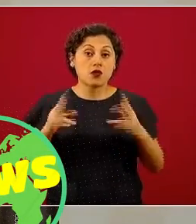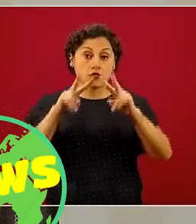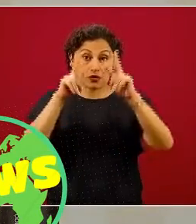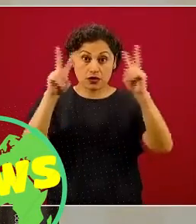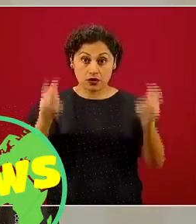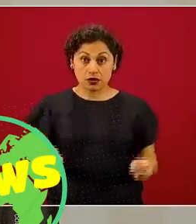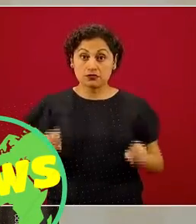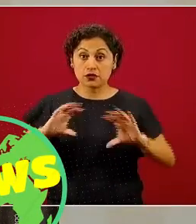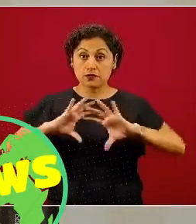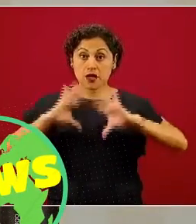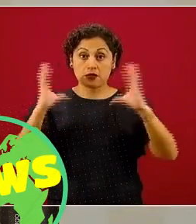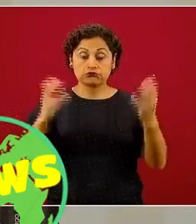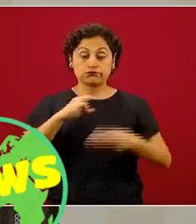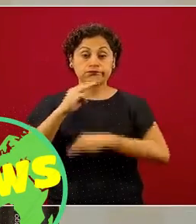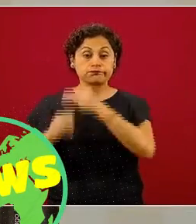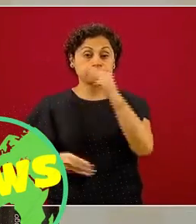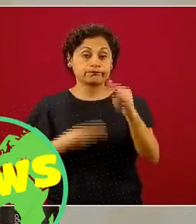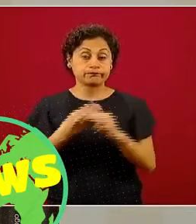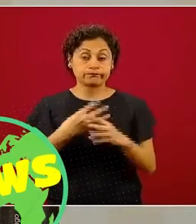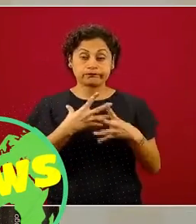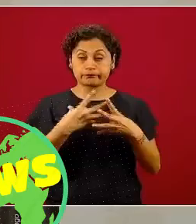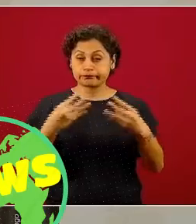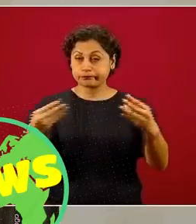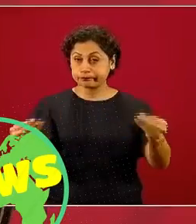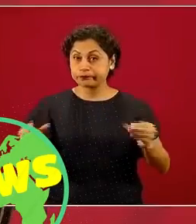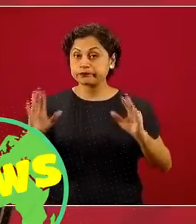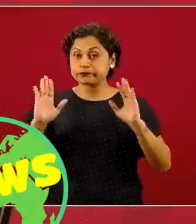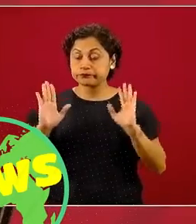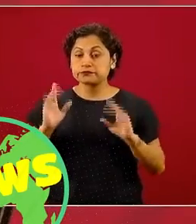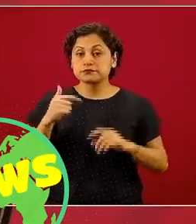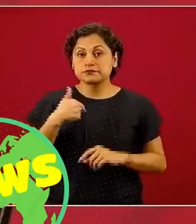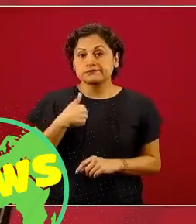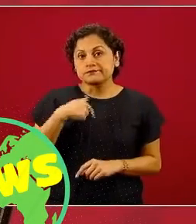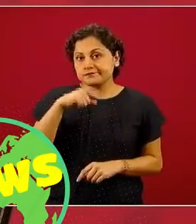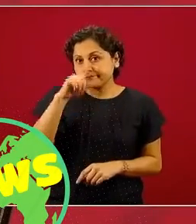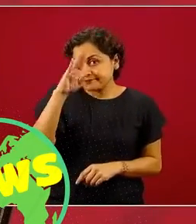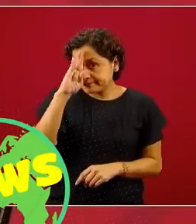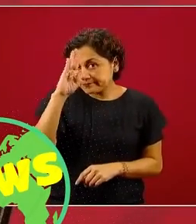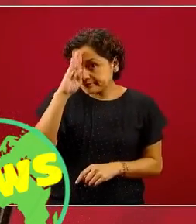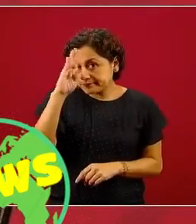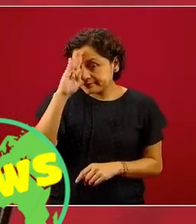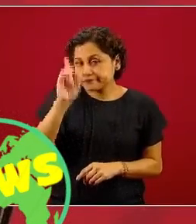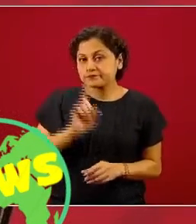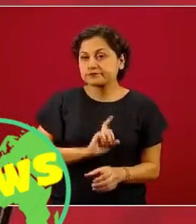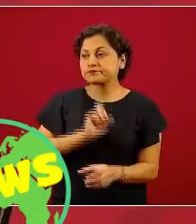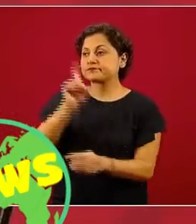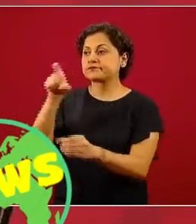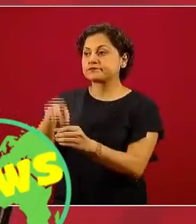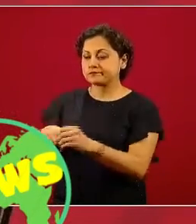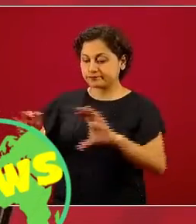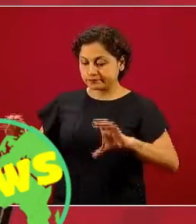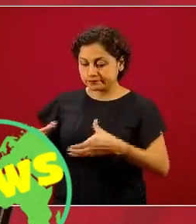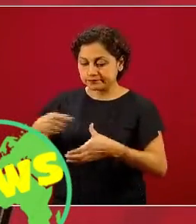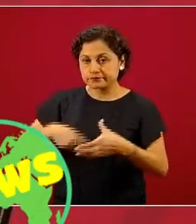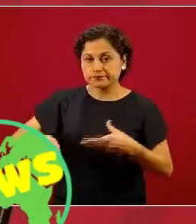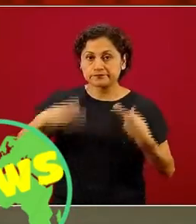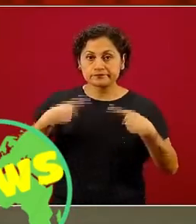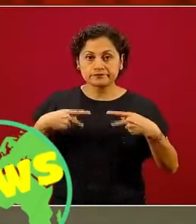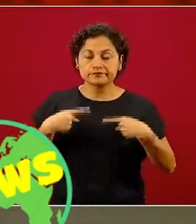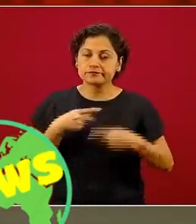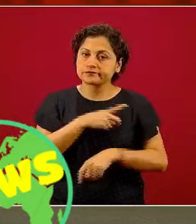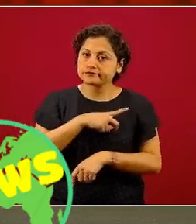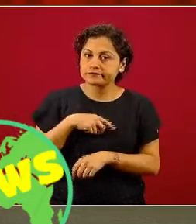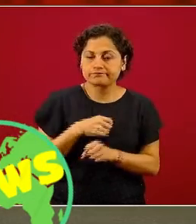anticipo que entre las ocupaciones que habrá será el análisis de toda la respuesta y para